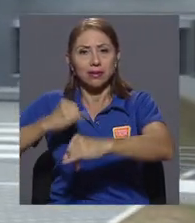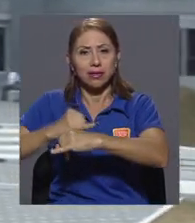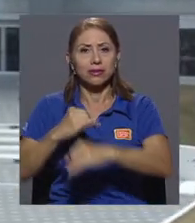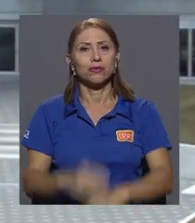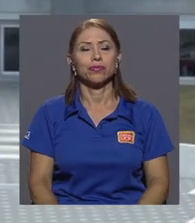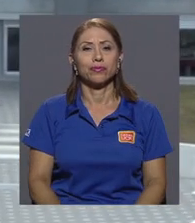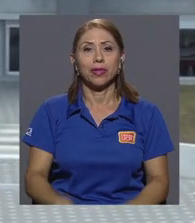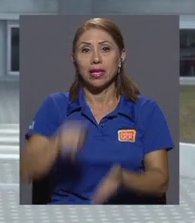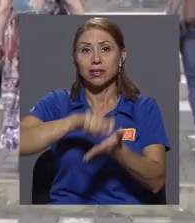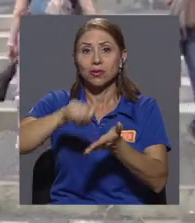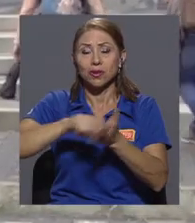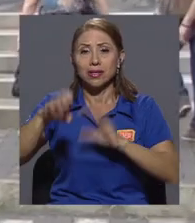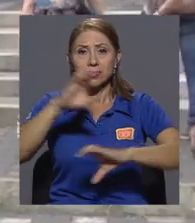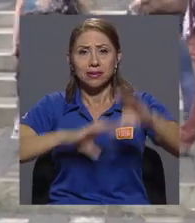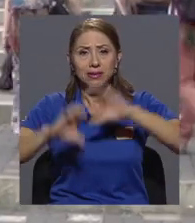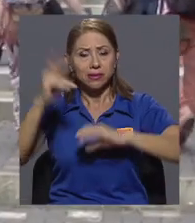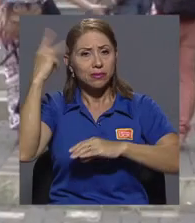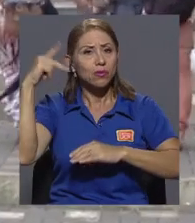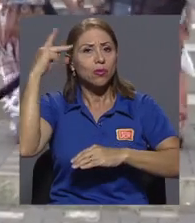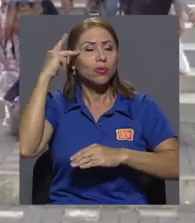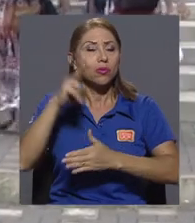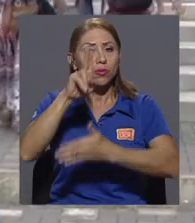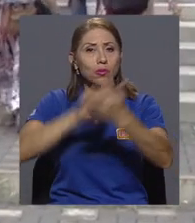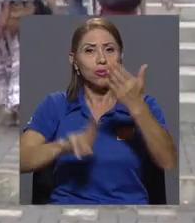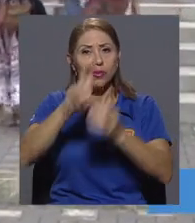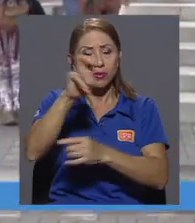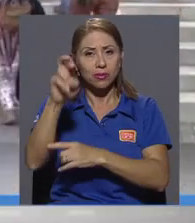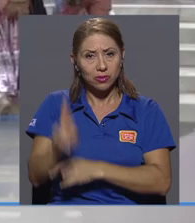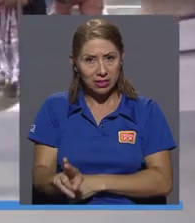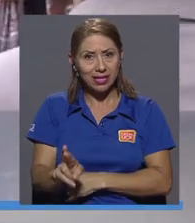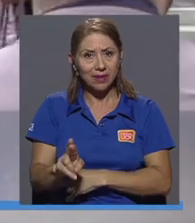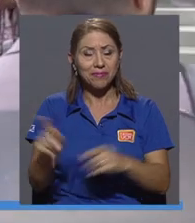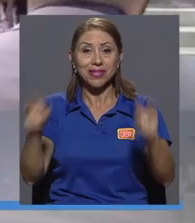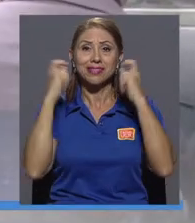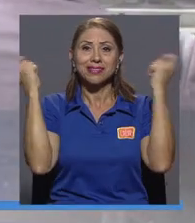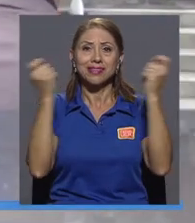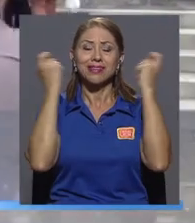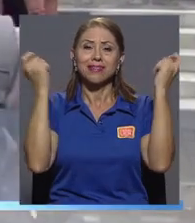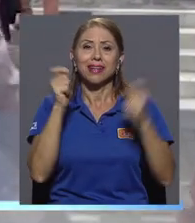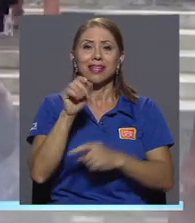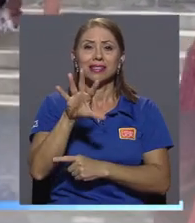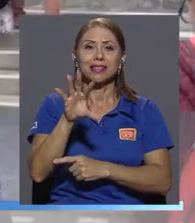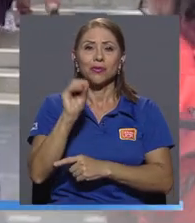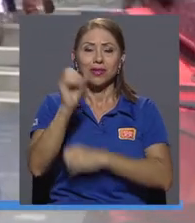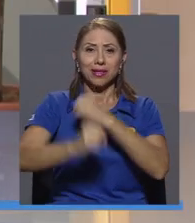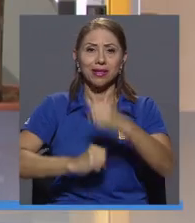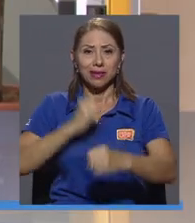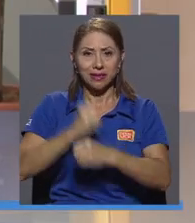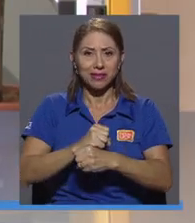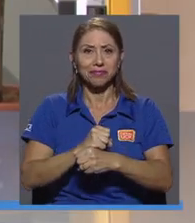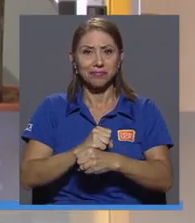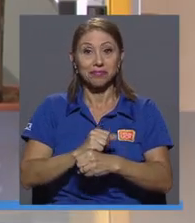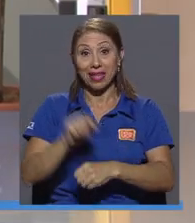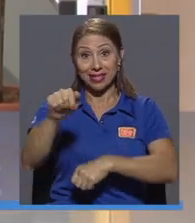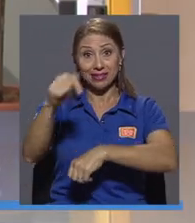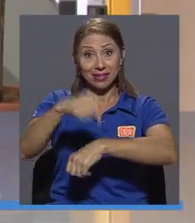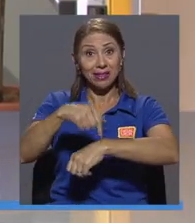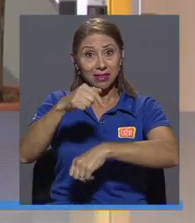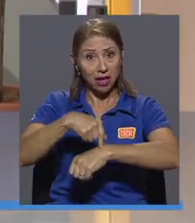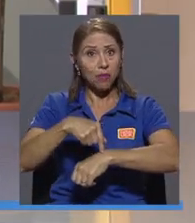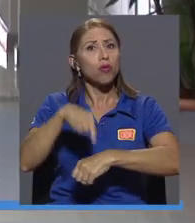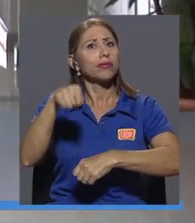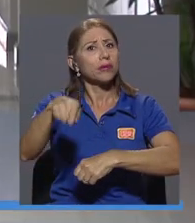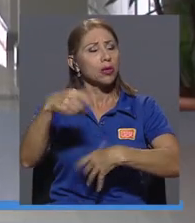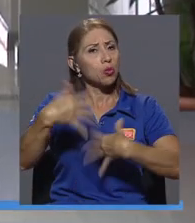La Escuela de Ciencias Políticas de la Universidad de Costa Rica celebra su 50 aniversario. Durante este tiempo ha